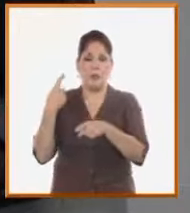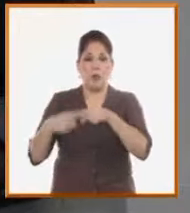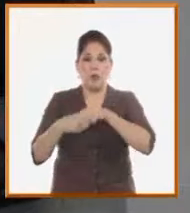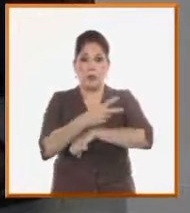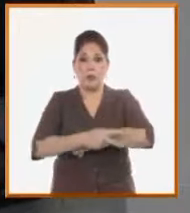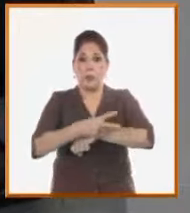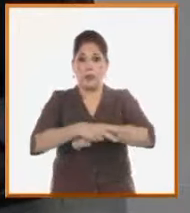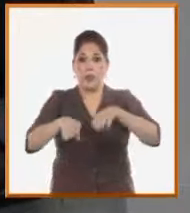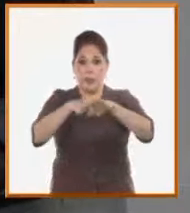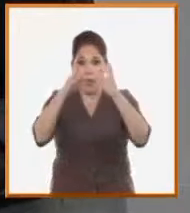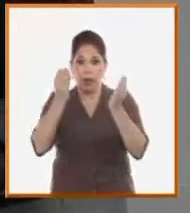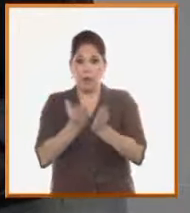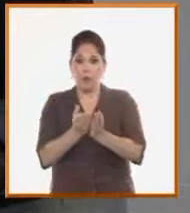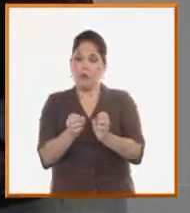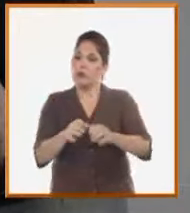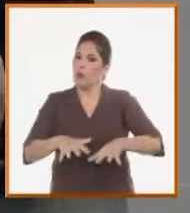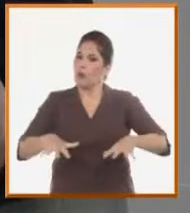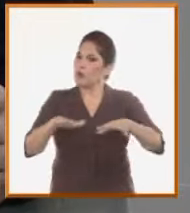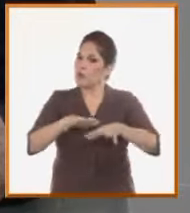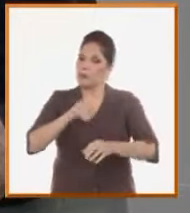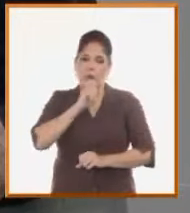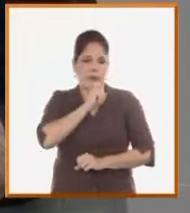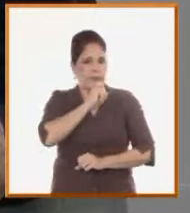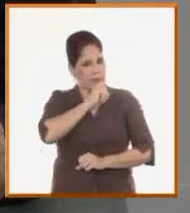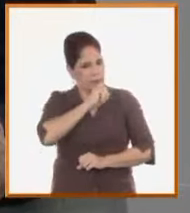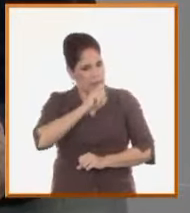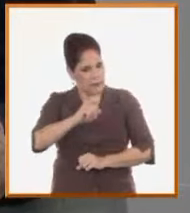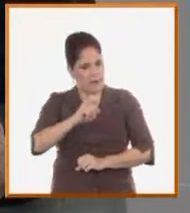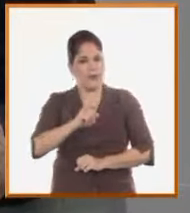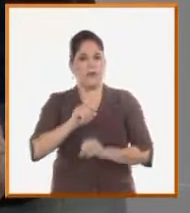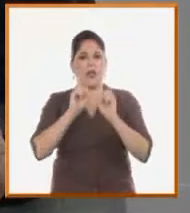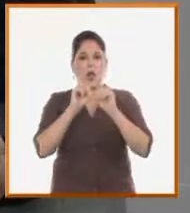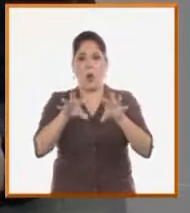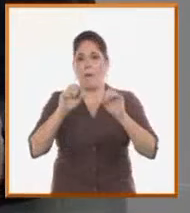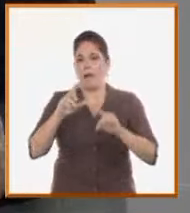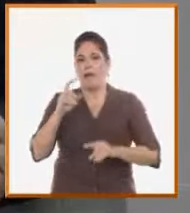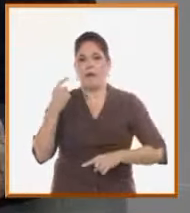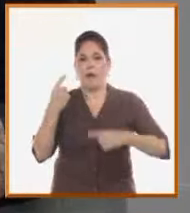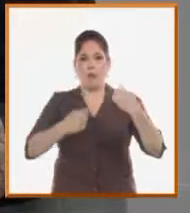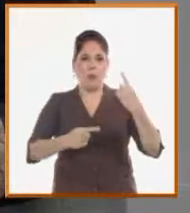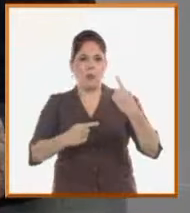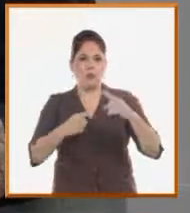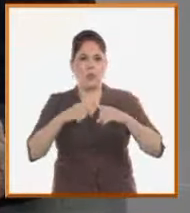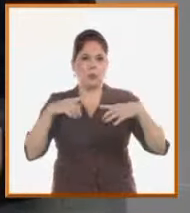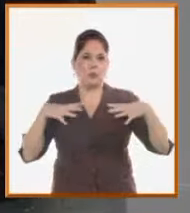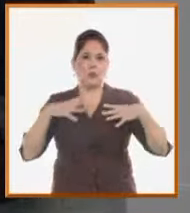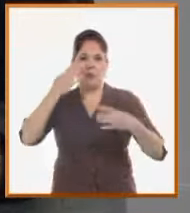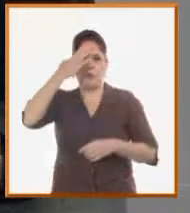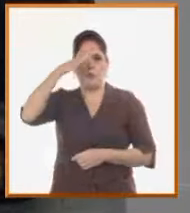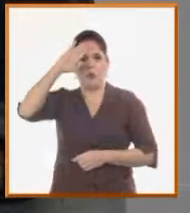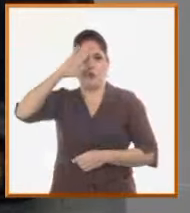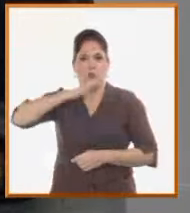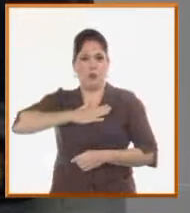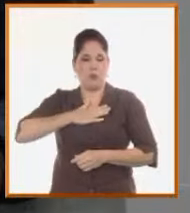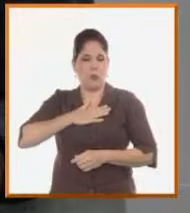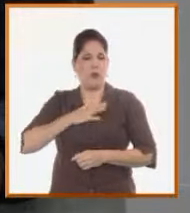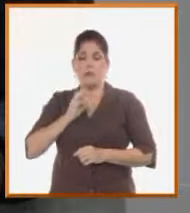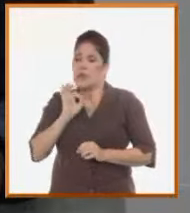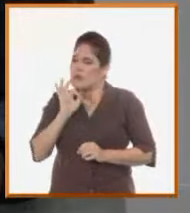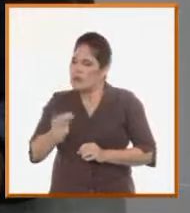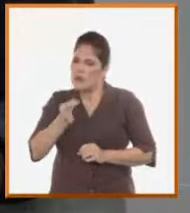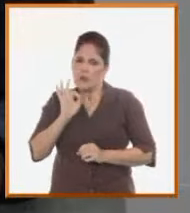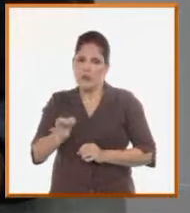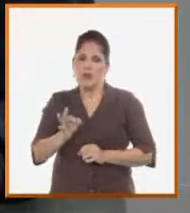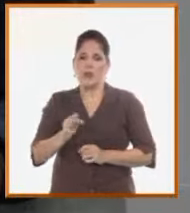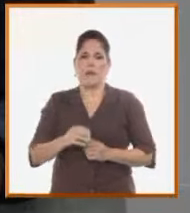enfrentan unas condiciones tan adversas. Enfrentan una campaña mediática contra Cuba y especialmente contra su